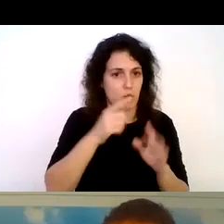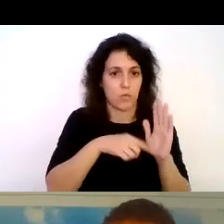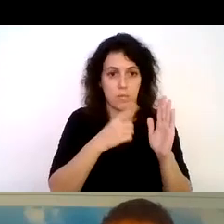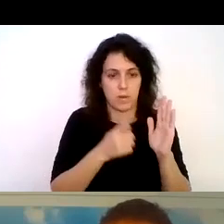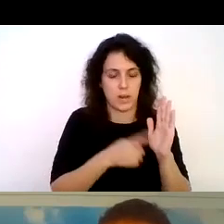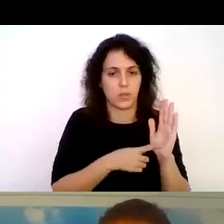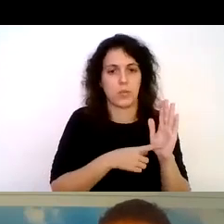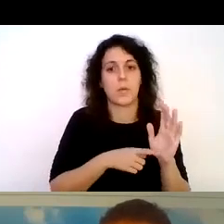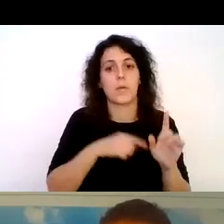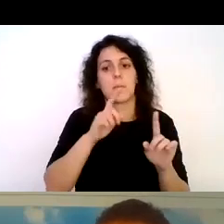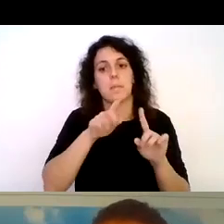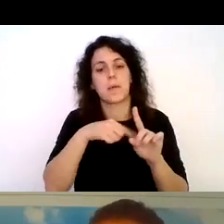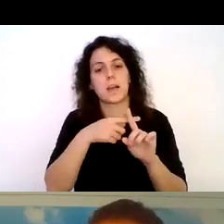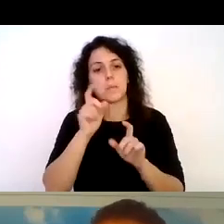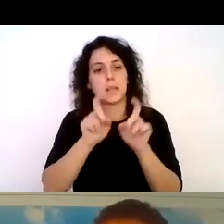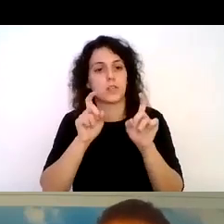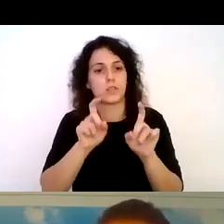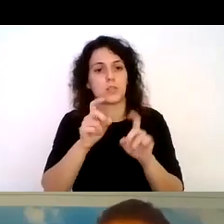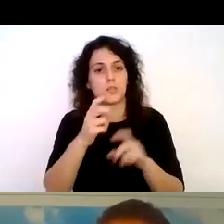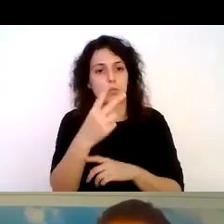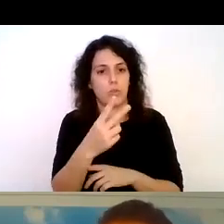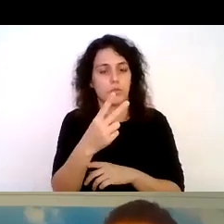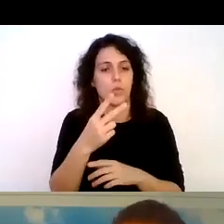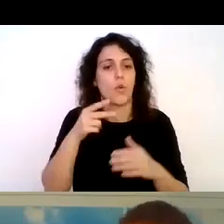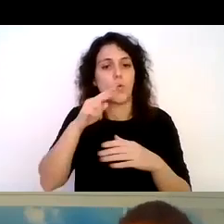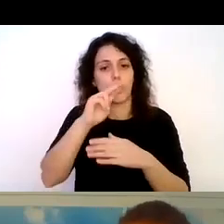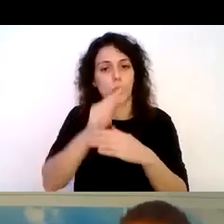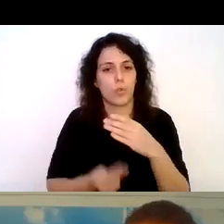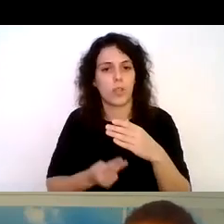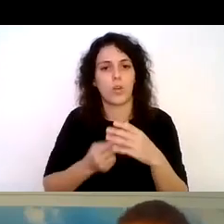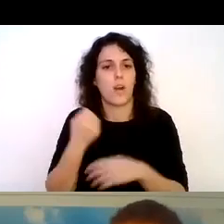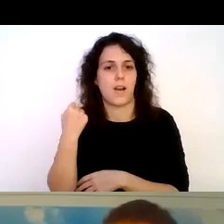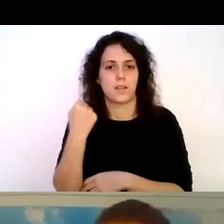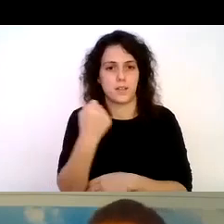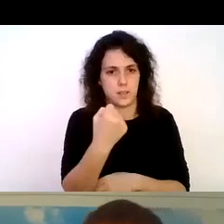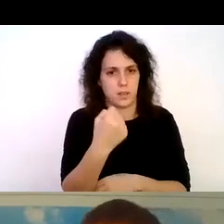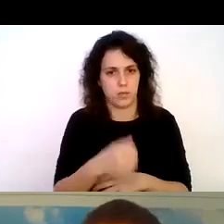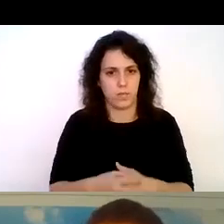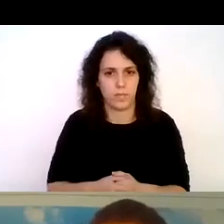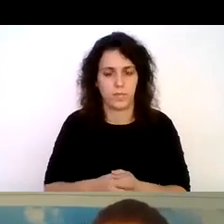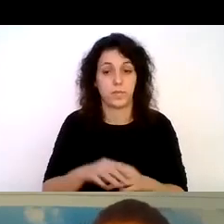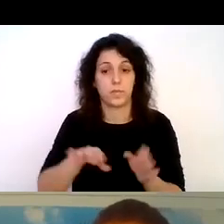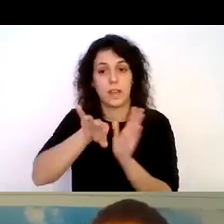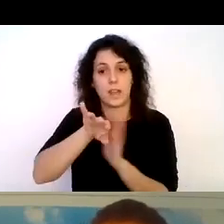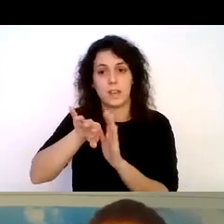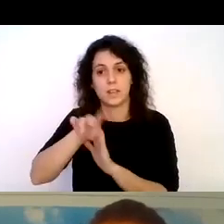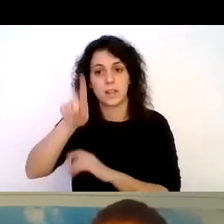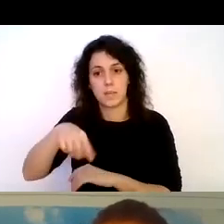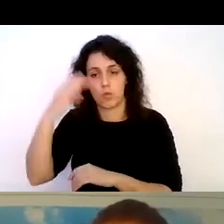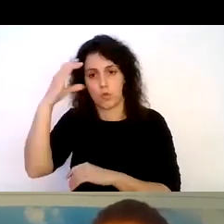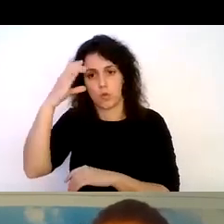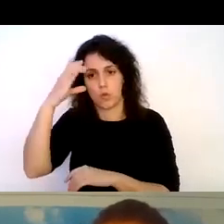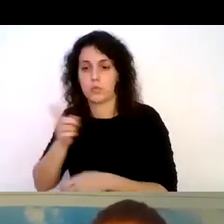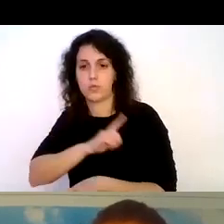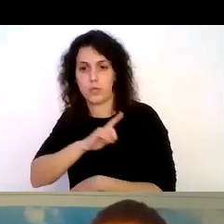instructores realizando lo que nosotros denominamos buceo asistido y a la derecha también en Colombia soldado